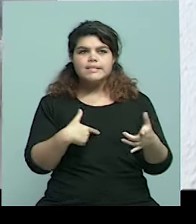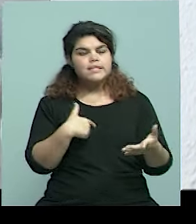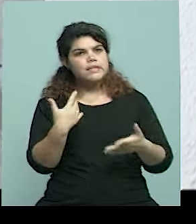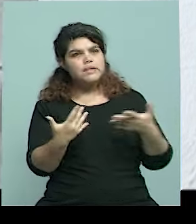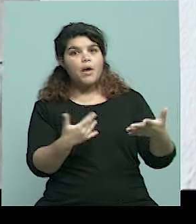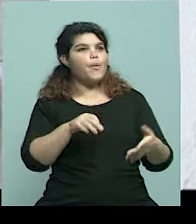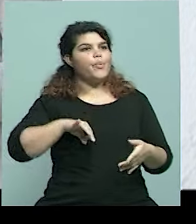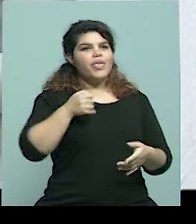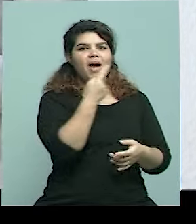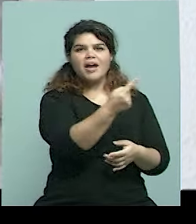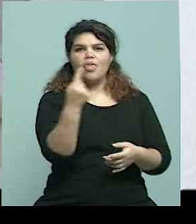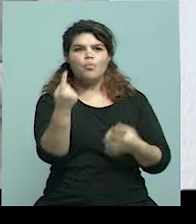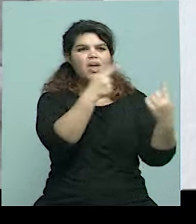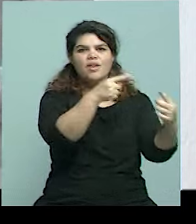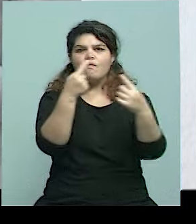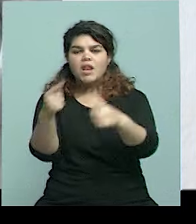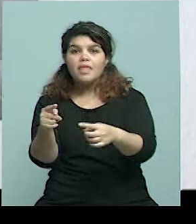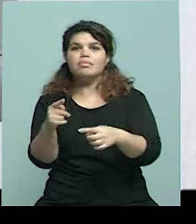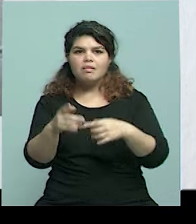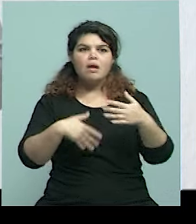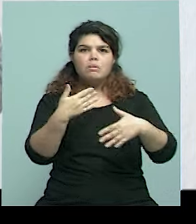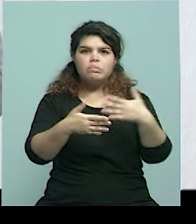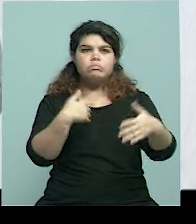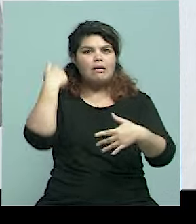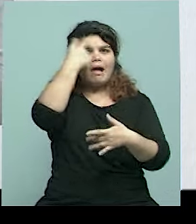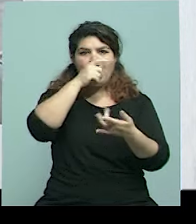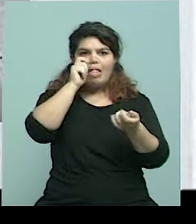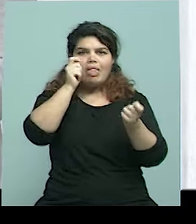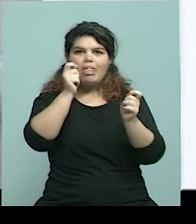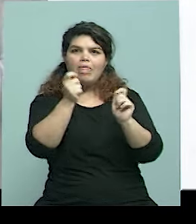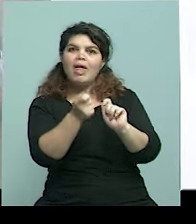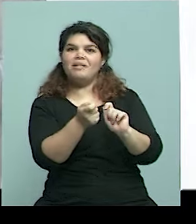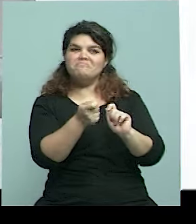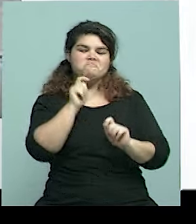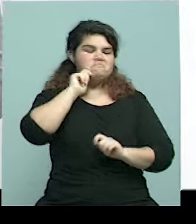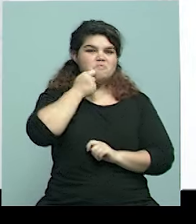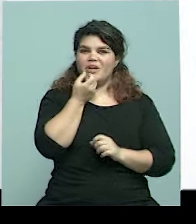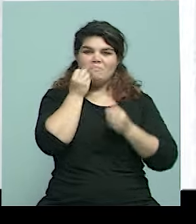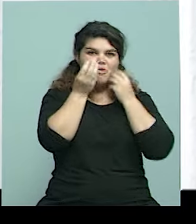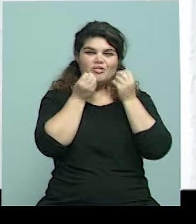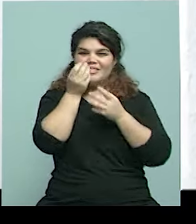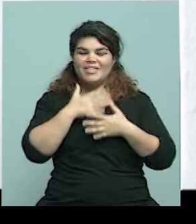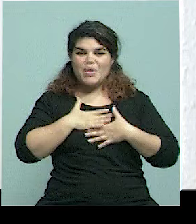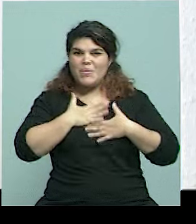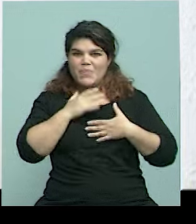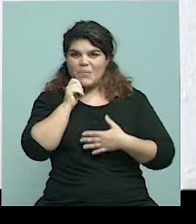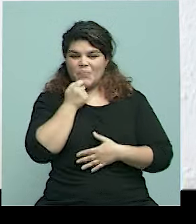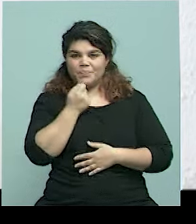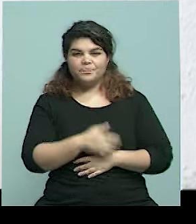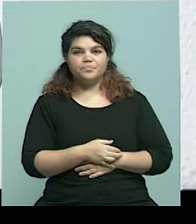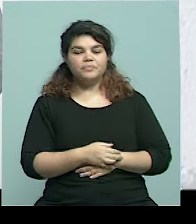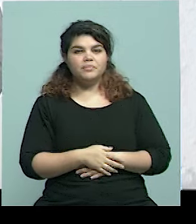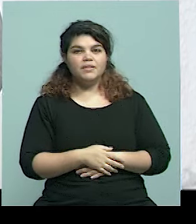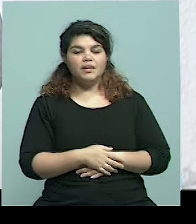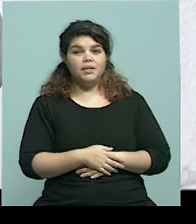fue muy emotivo y estuvo muy lindo. Con respecto a lo que tiene que ver justamente